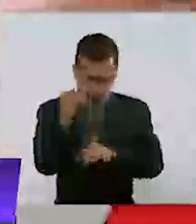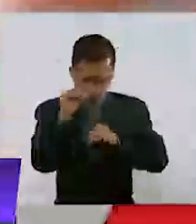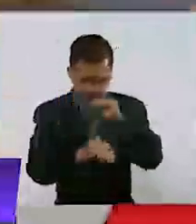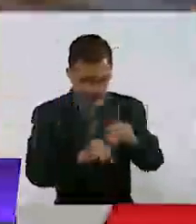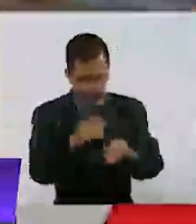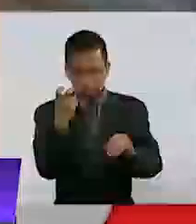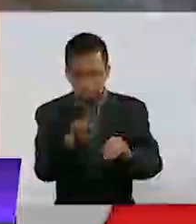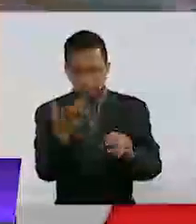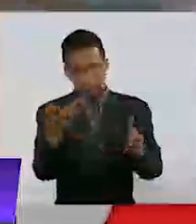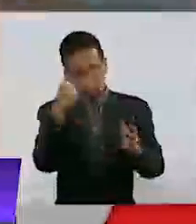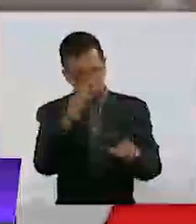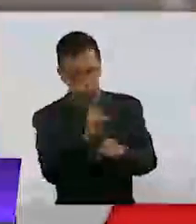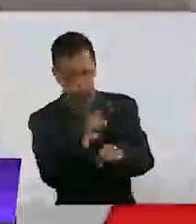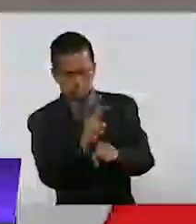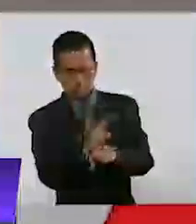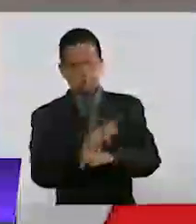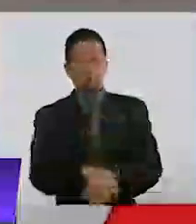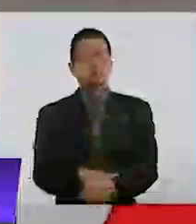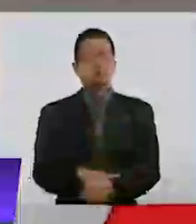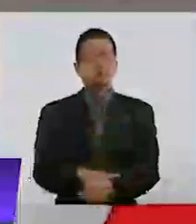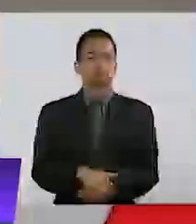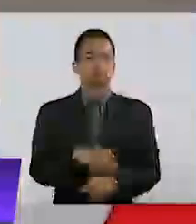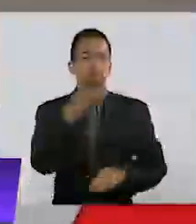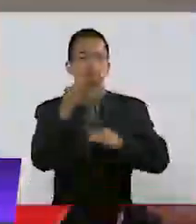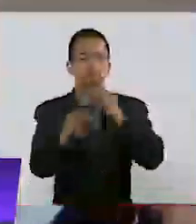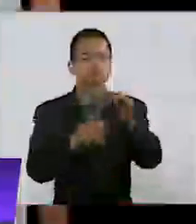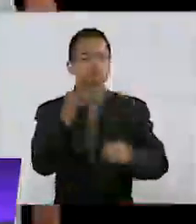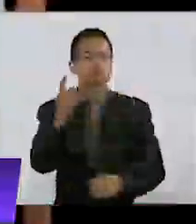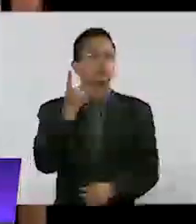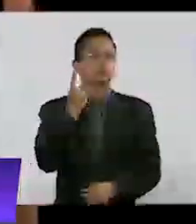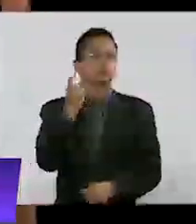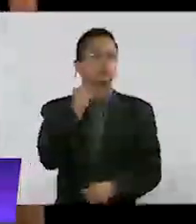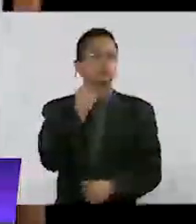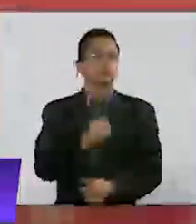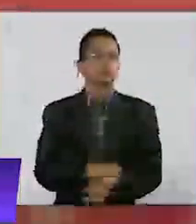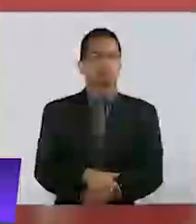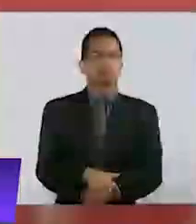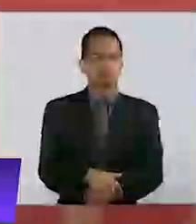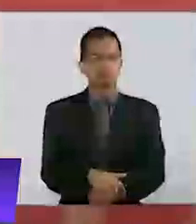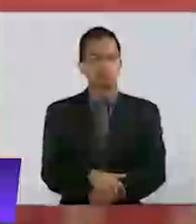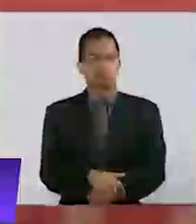Con imágenes de Carlos Negrete, para Noticias del Congreso, Elizabeth Robles.